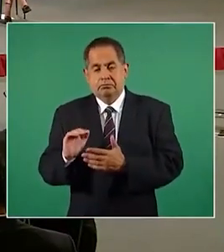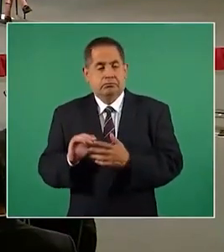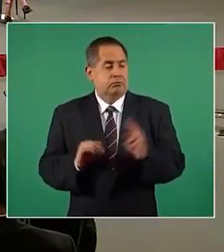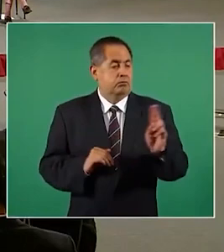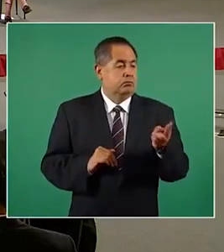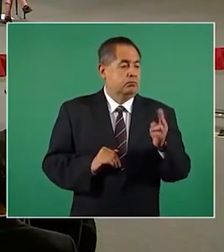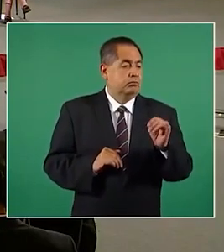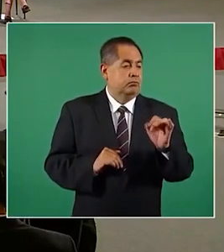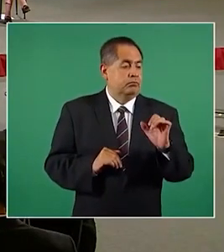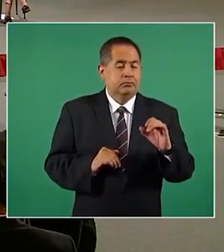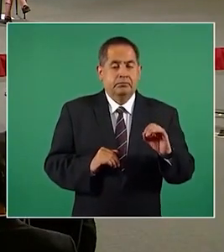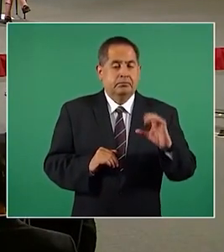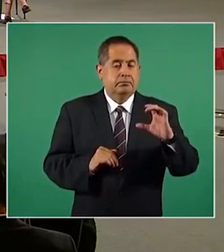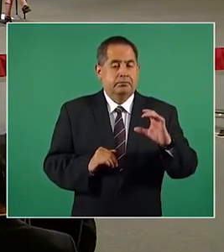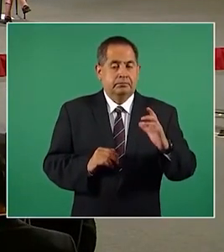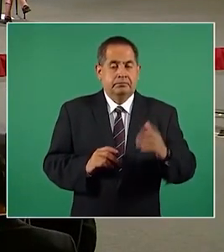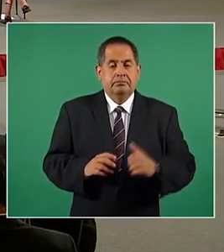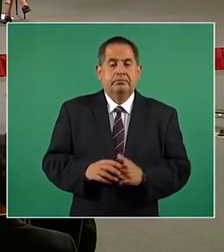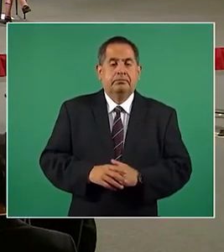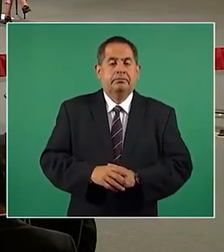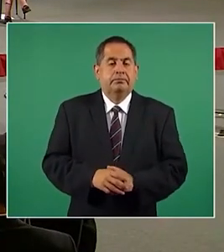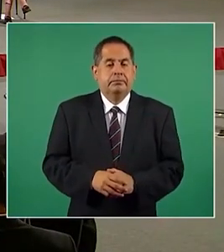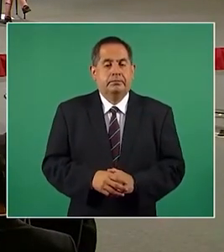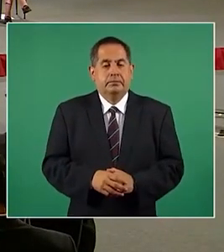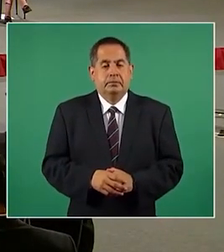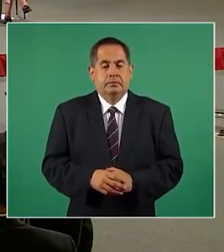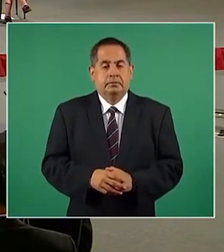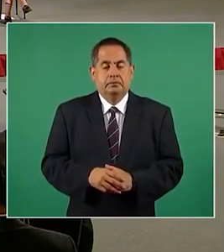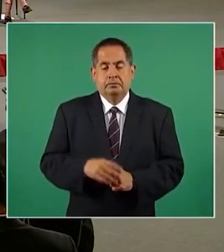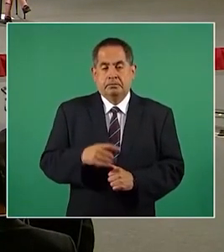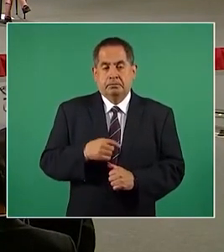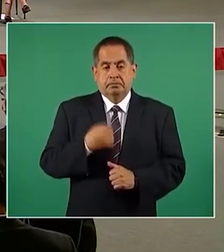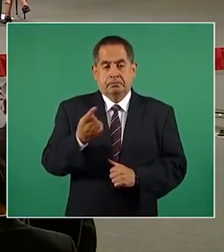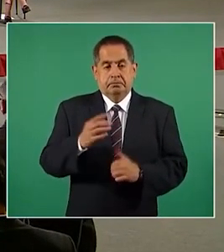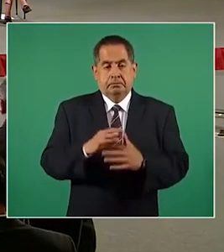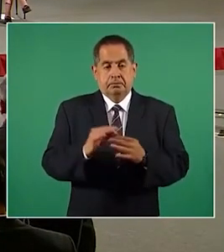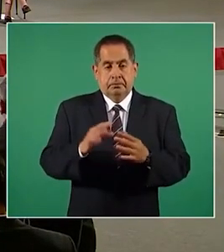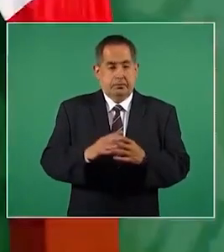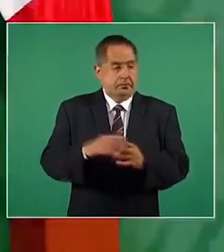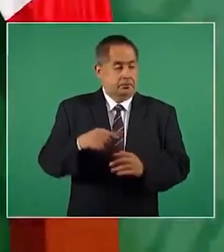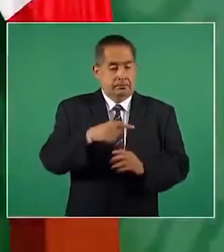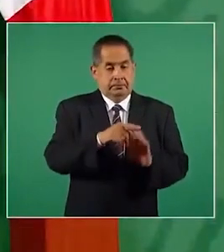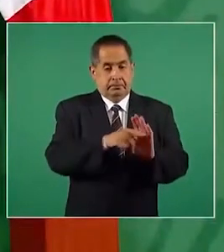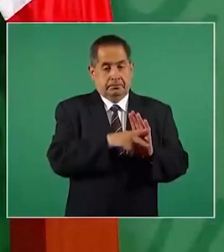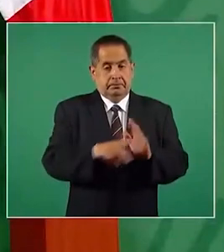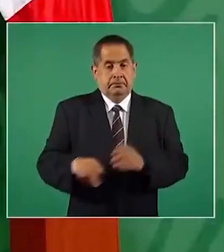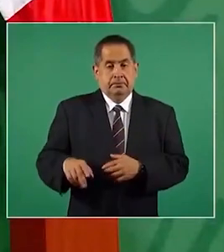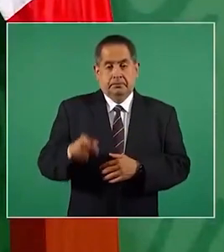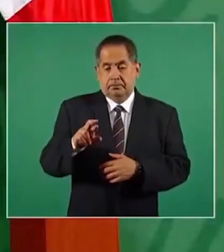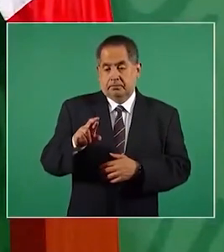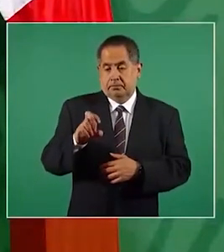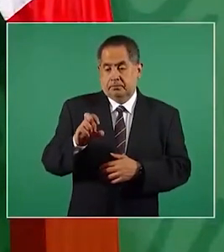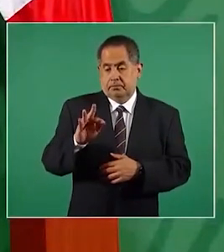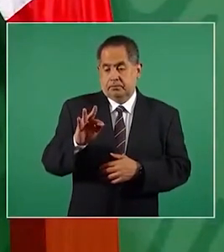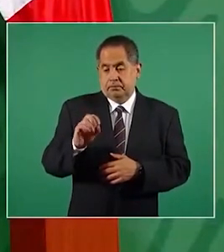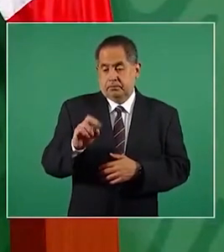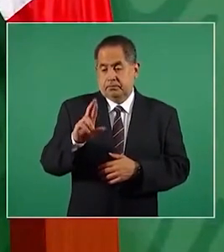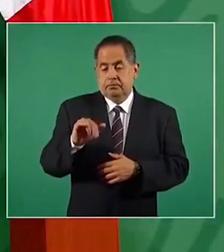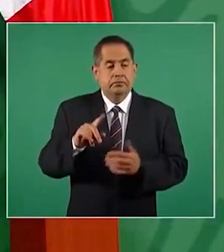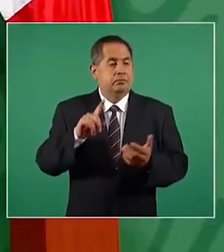nada más que aquí hay que aclarar que este periódico es el vocero